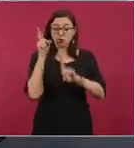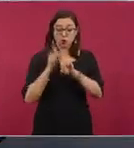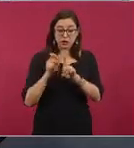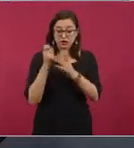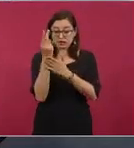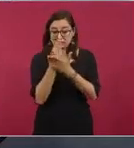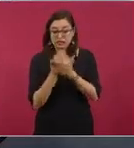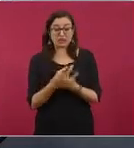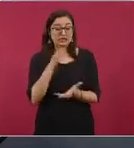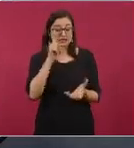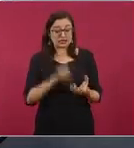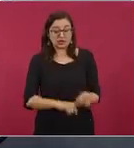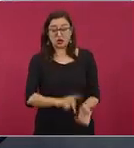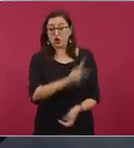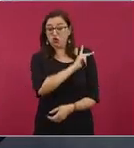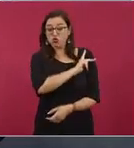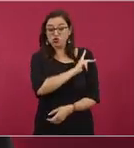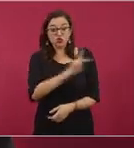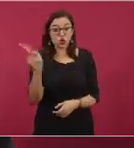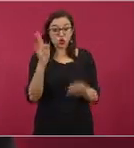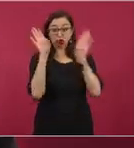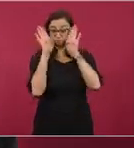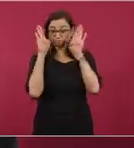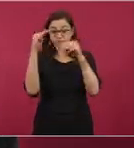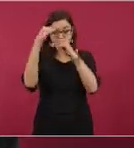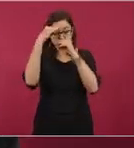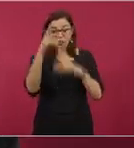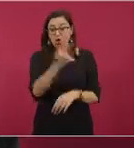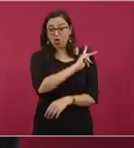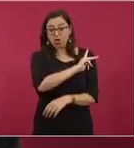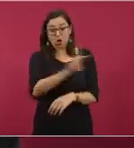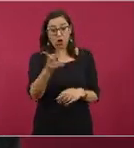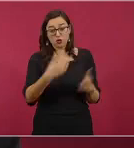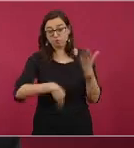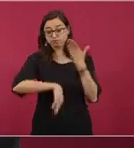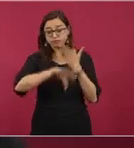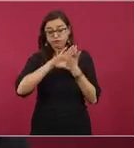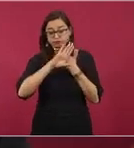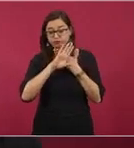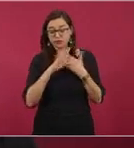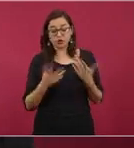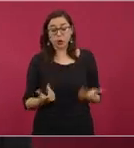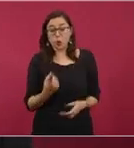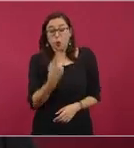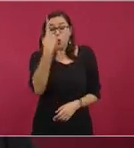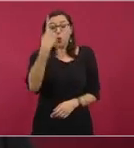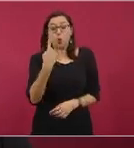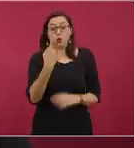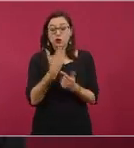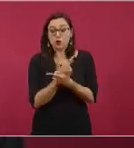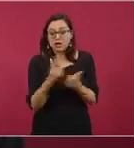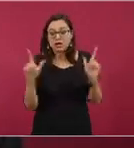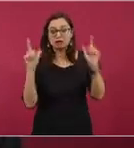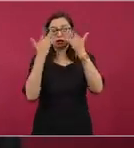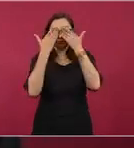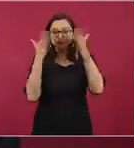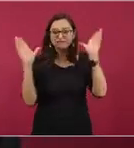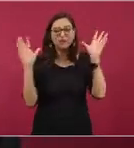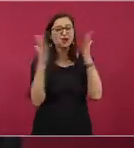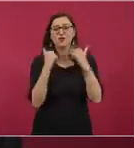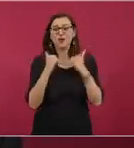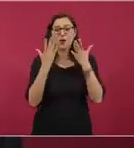sea conservador no hay o